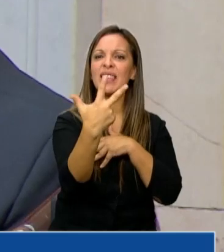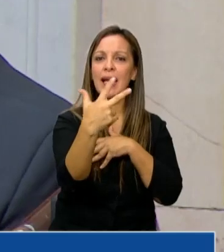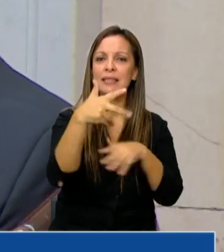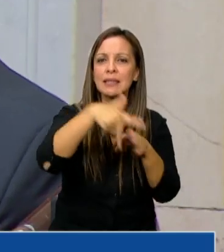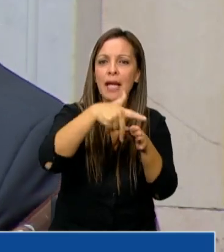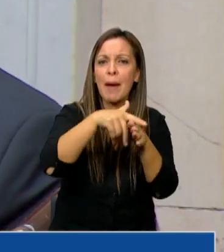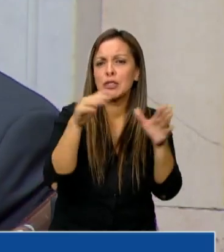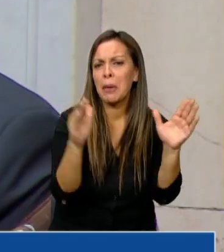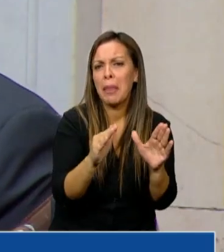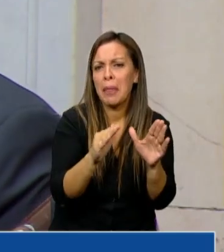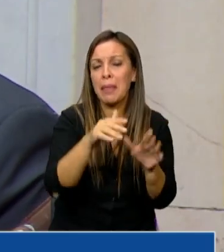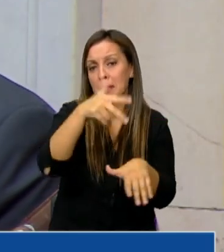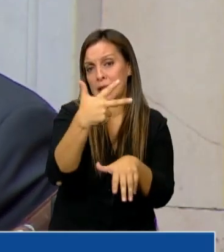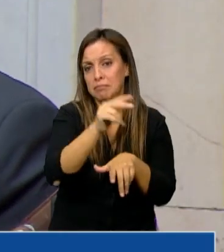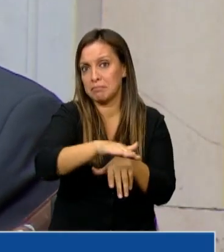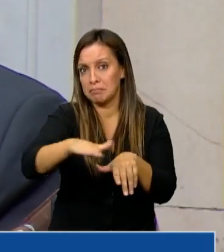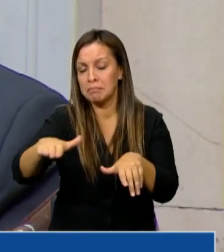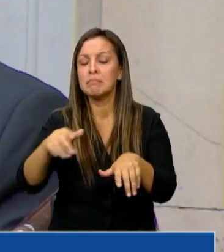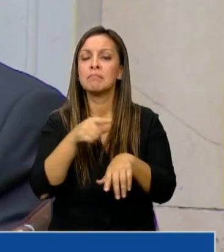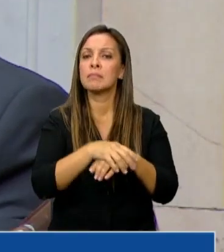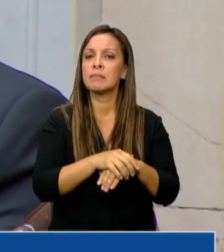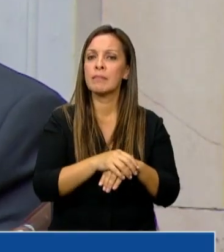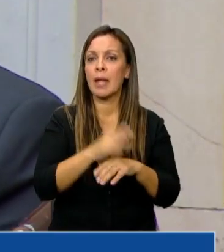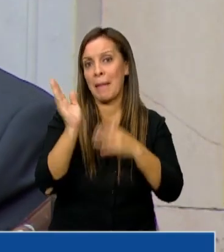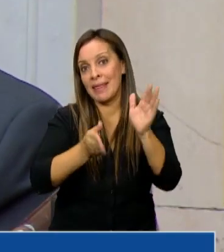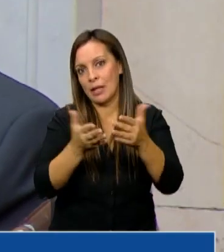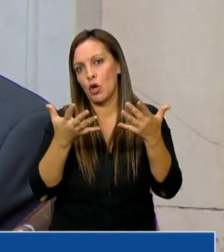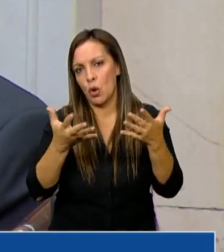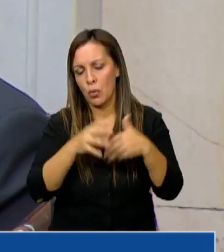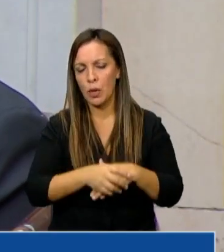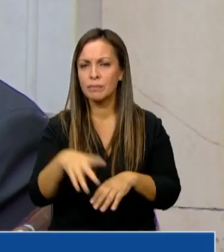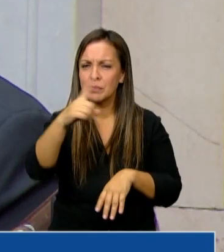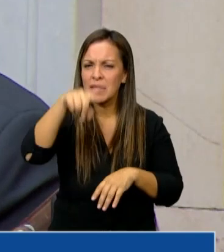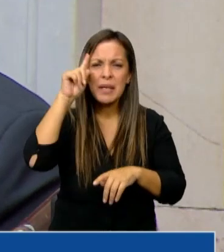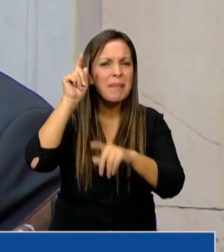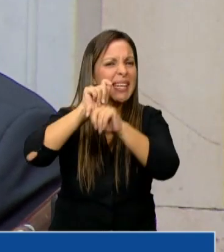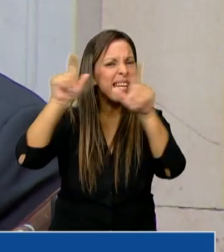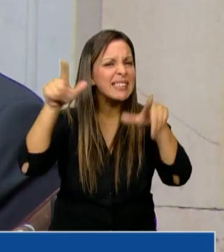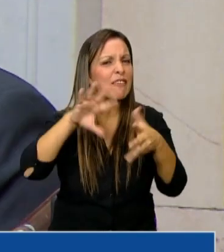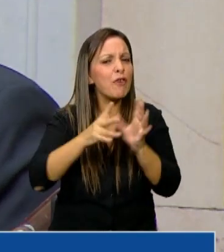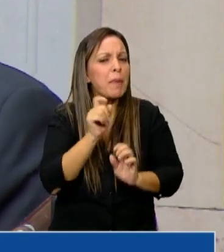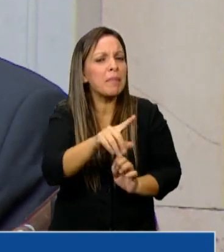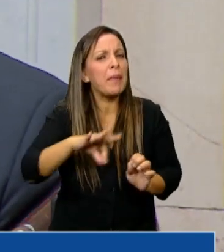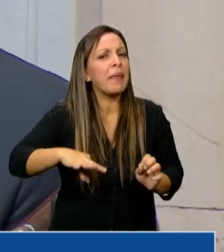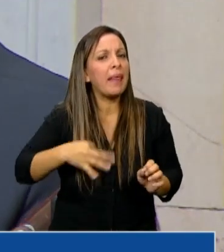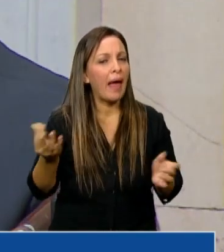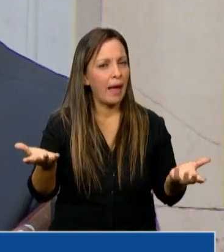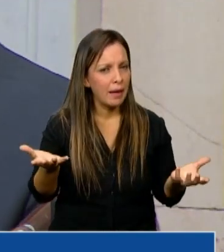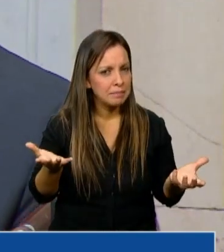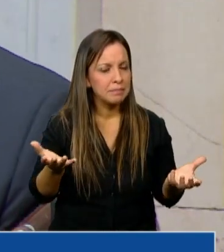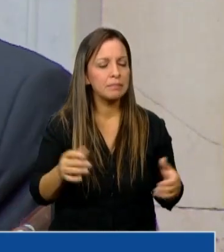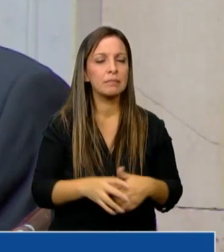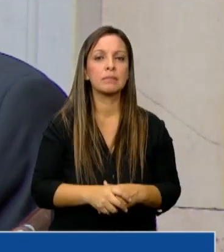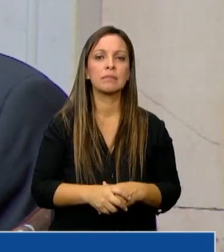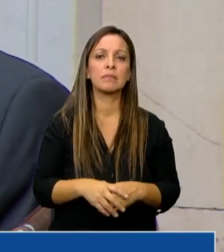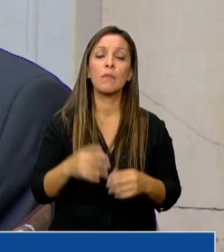maltrataban a los pobres animalitos. Imagínense la precariedad con la cual vive esta gente. Yo puedo